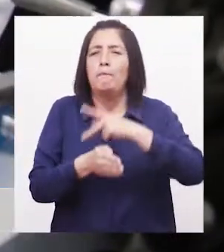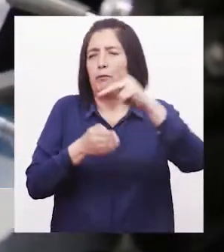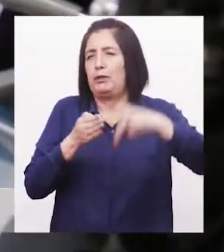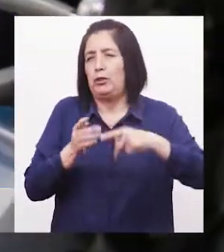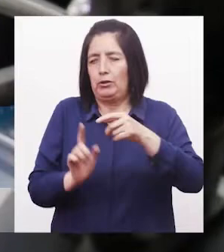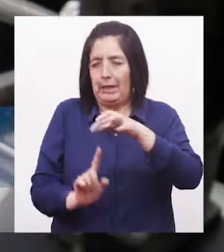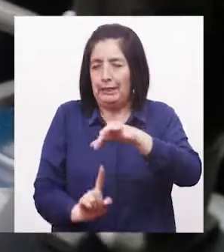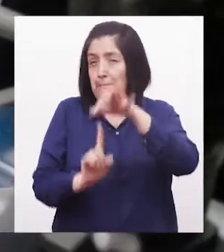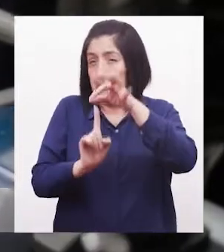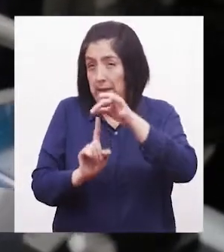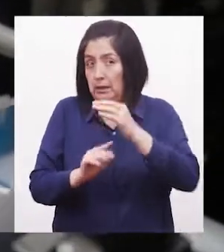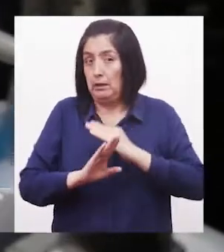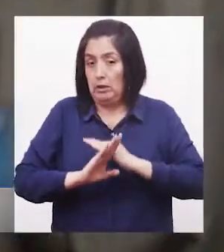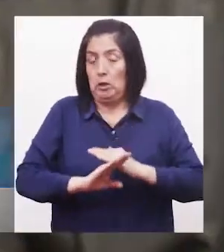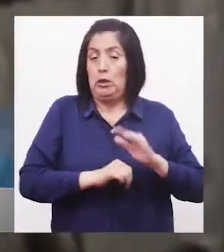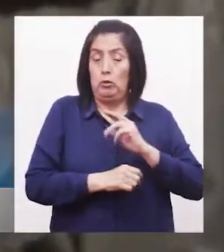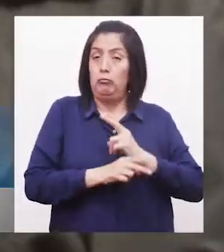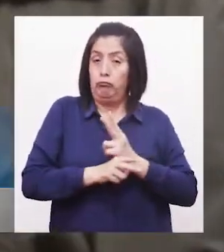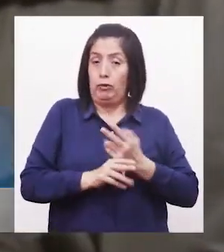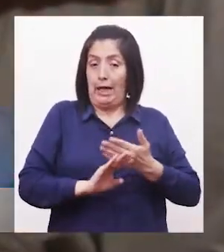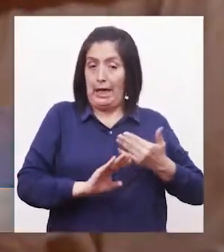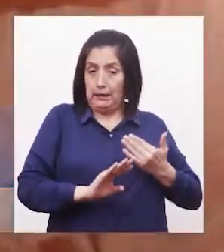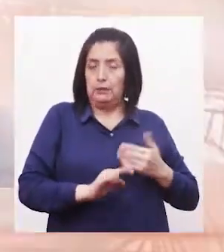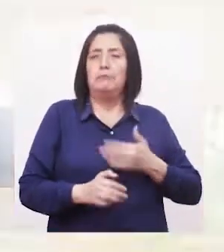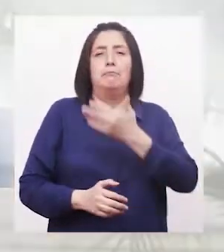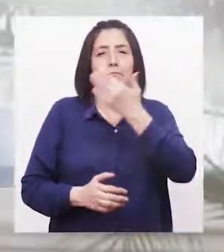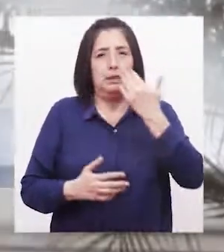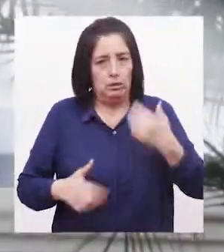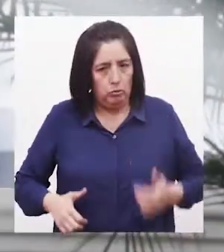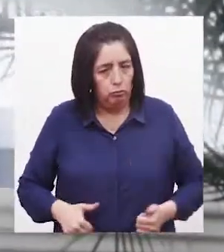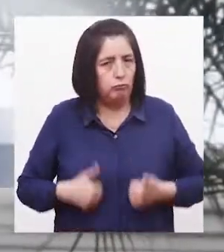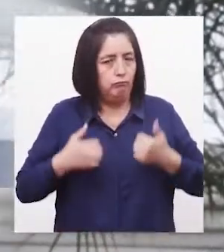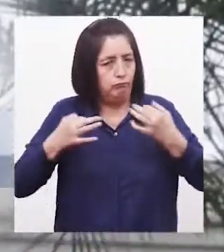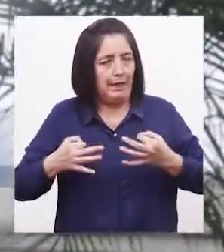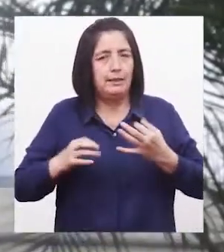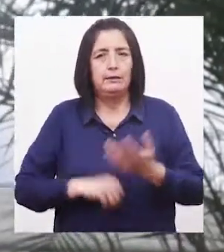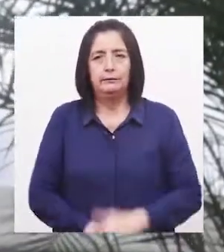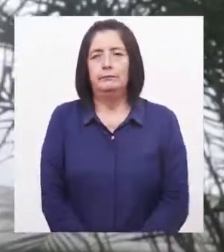Recuerde que la prevención ayuda a tener una mejor calidad de vida